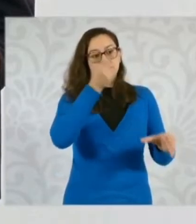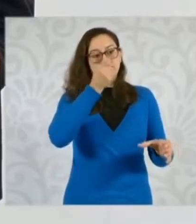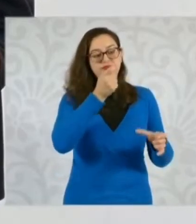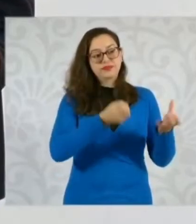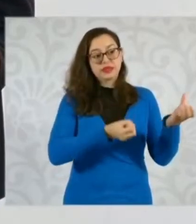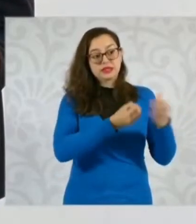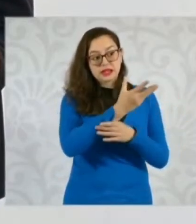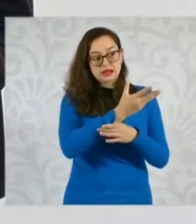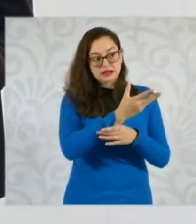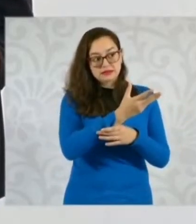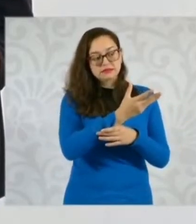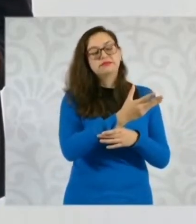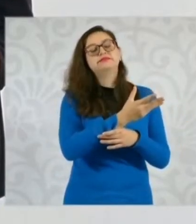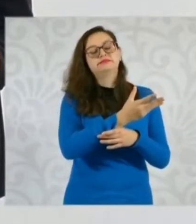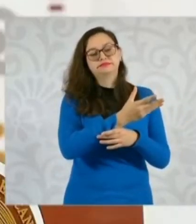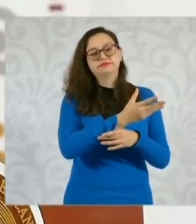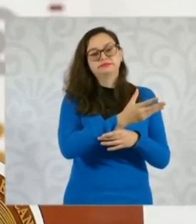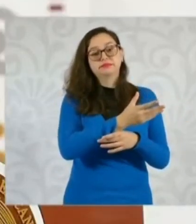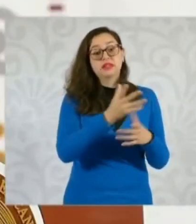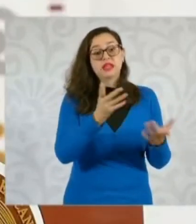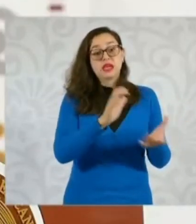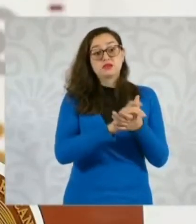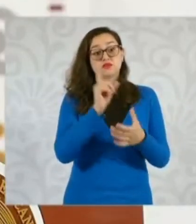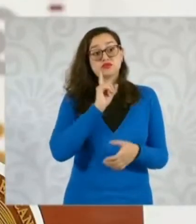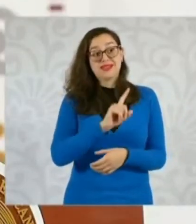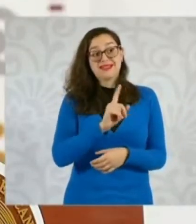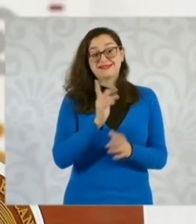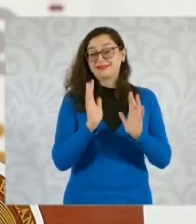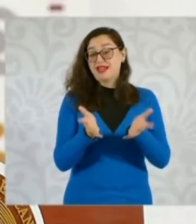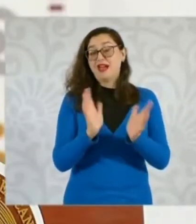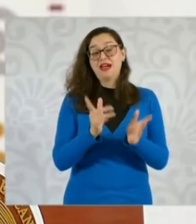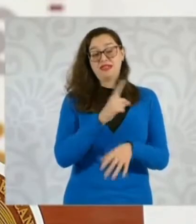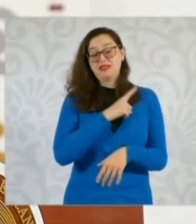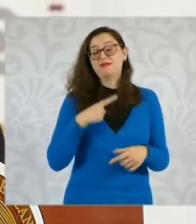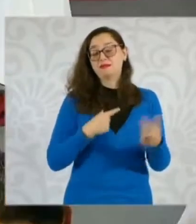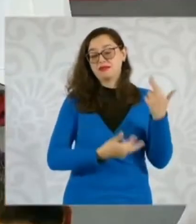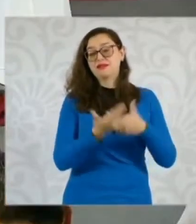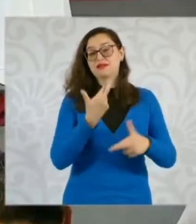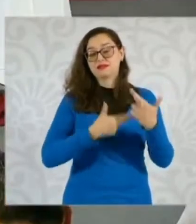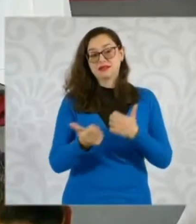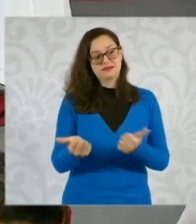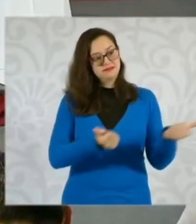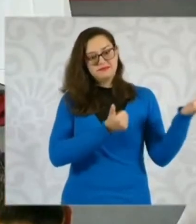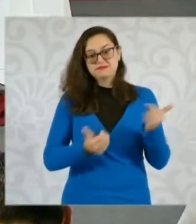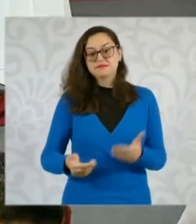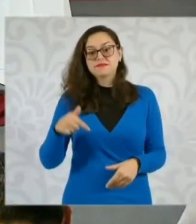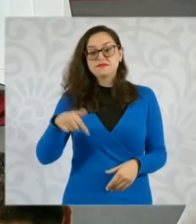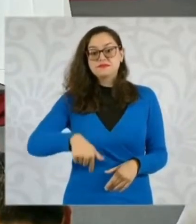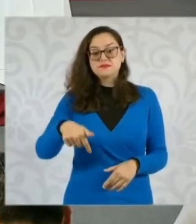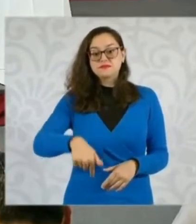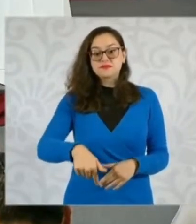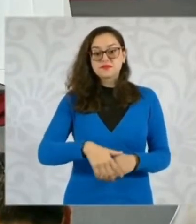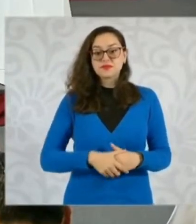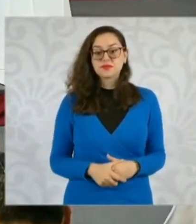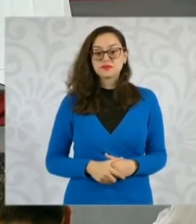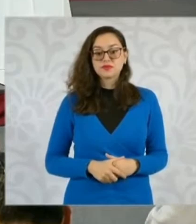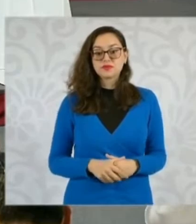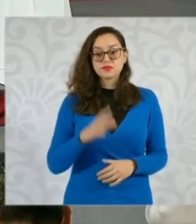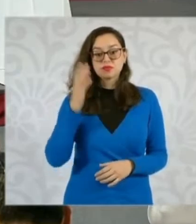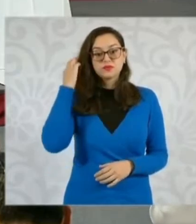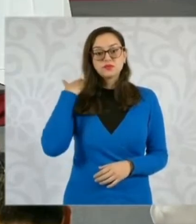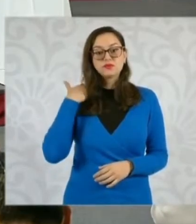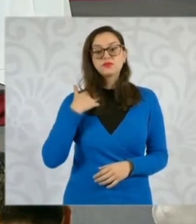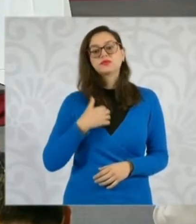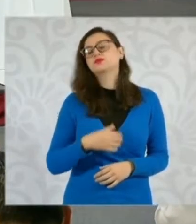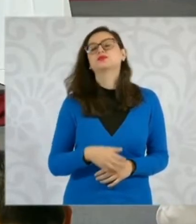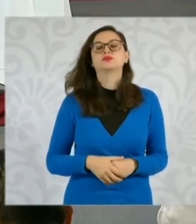inmediatamente deberían extraditarla. En cuanto a la jueza que quitó de la